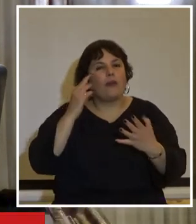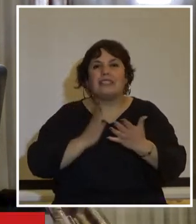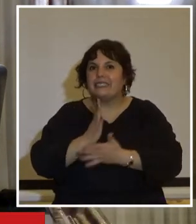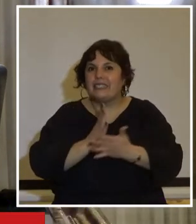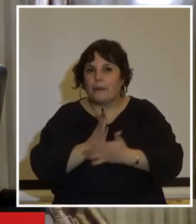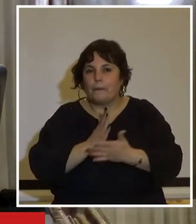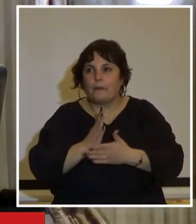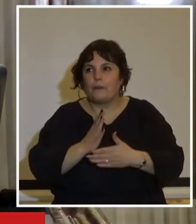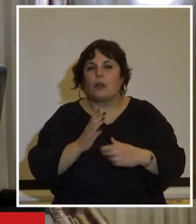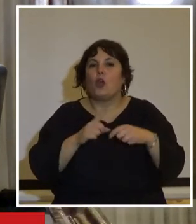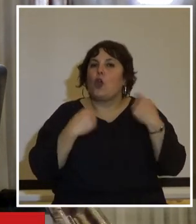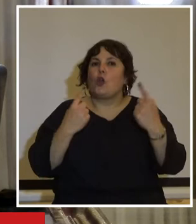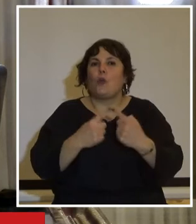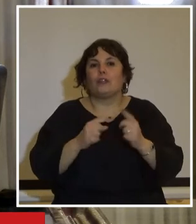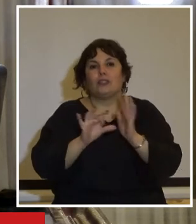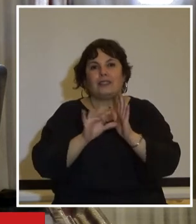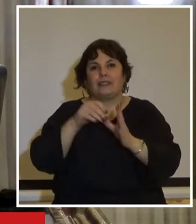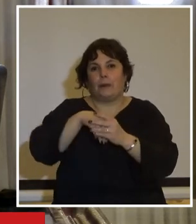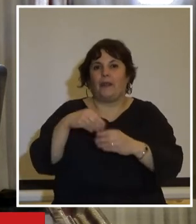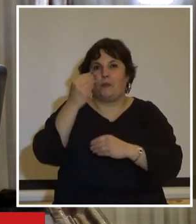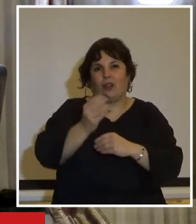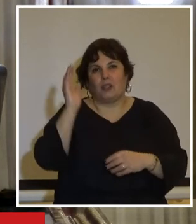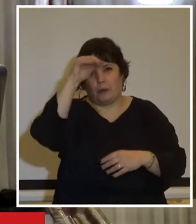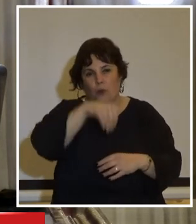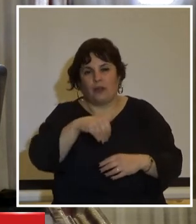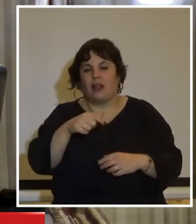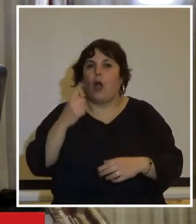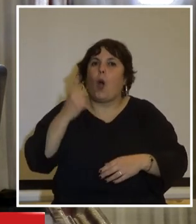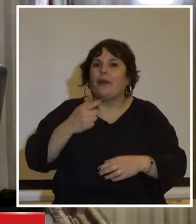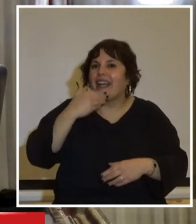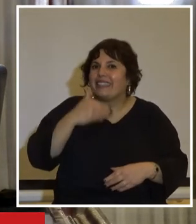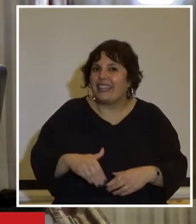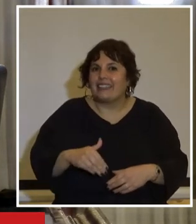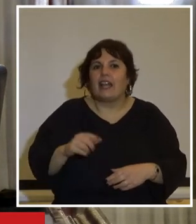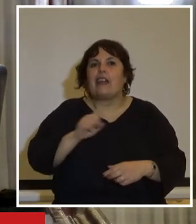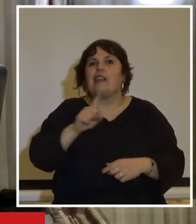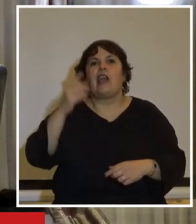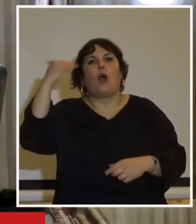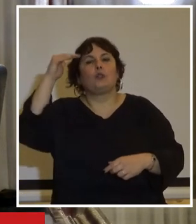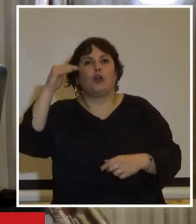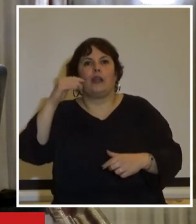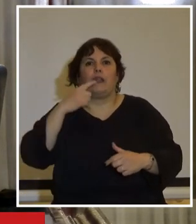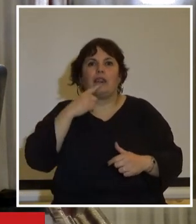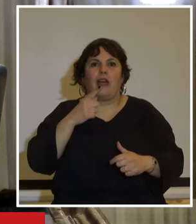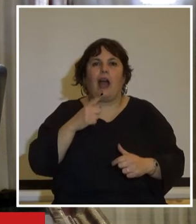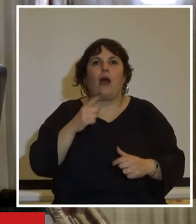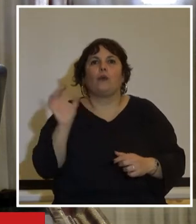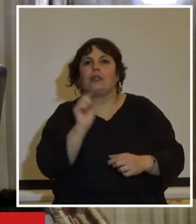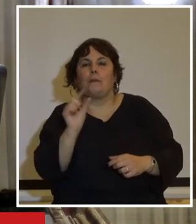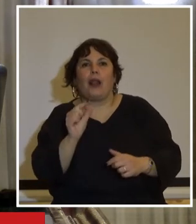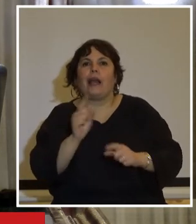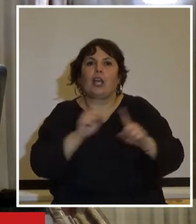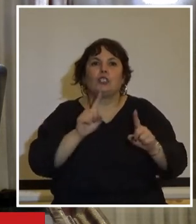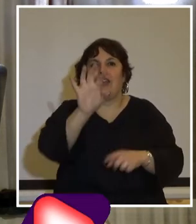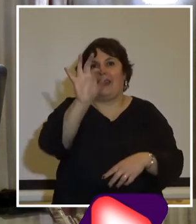que nuestro régimen es democrático y republicano ello obliga a entender que no habrá en él autoridad que no sea temporal autoridad que no